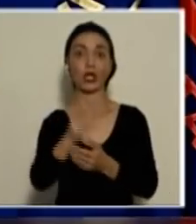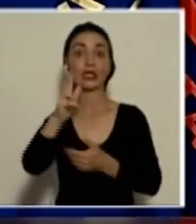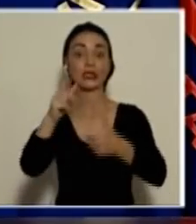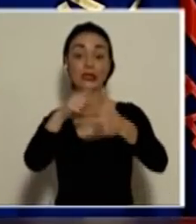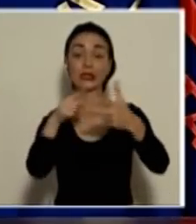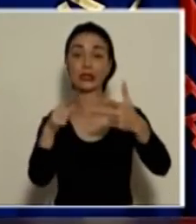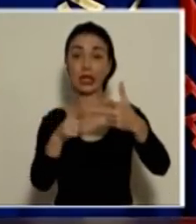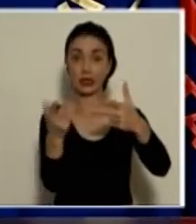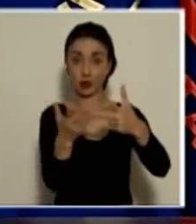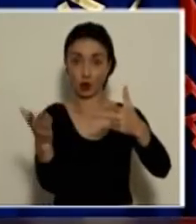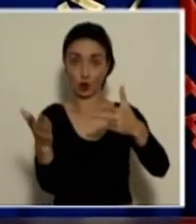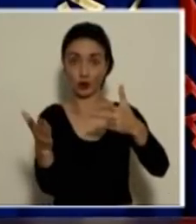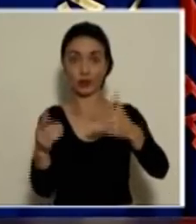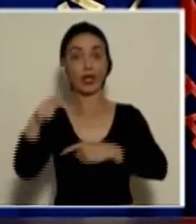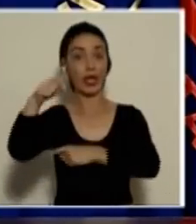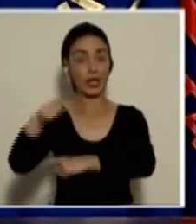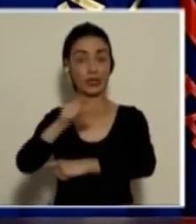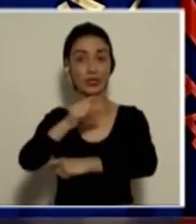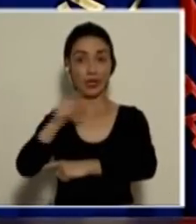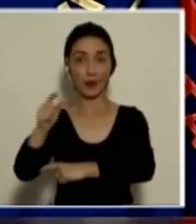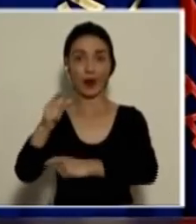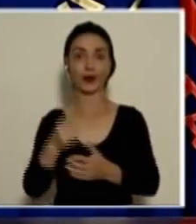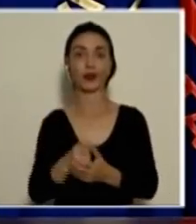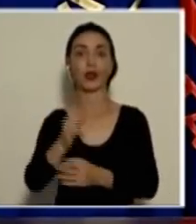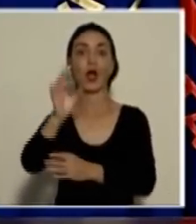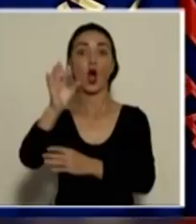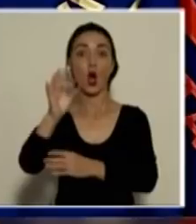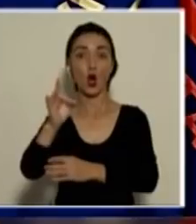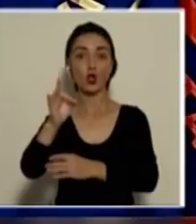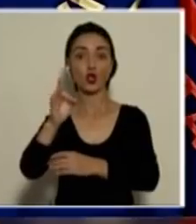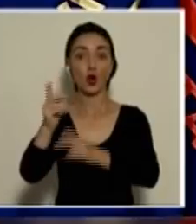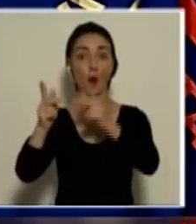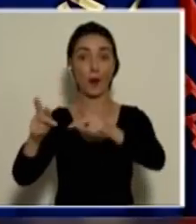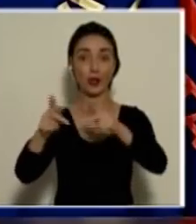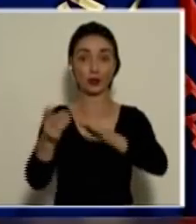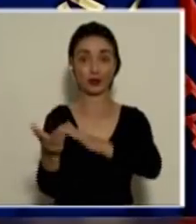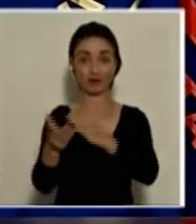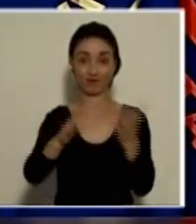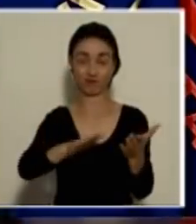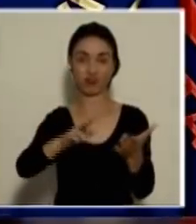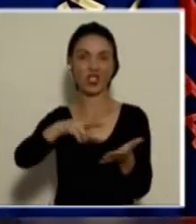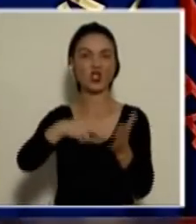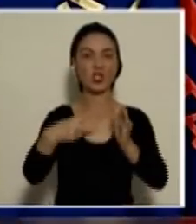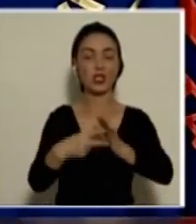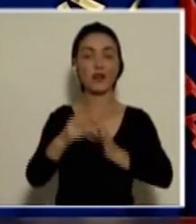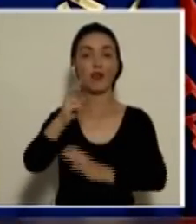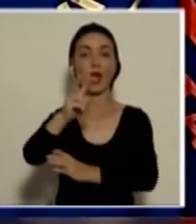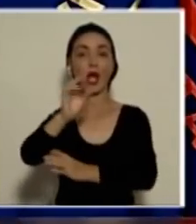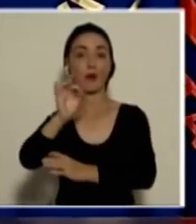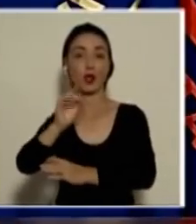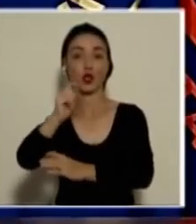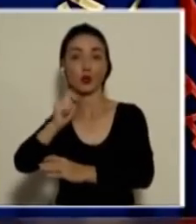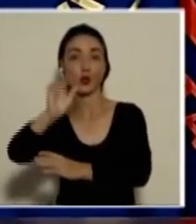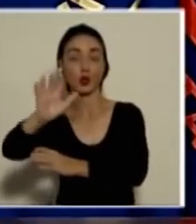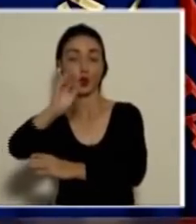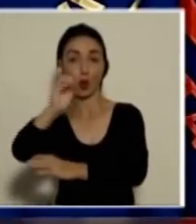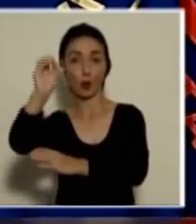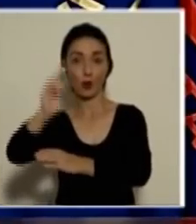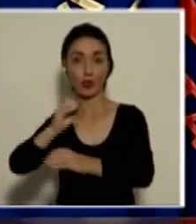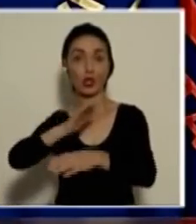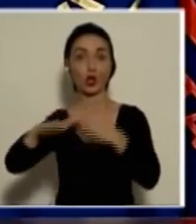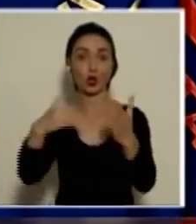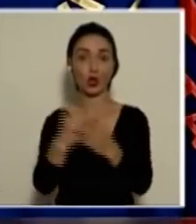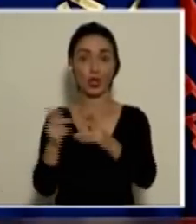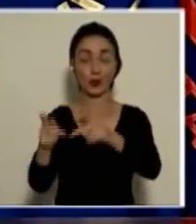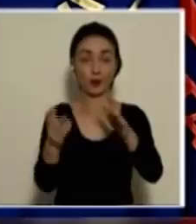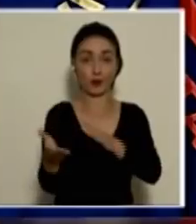tres datos. Esta semana se registran ocho fallecidos, lo que representa el 28.5% del total